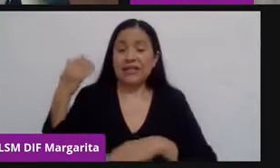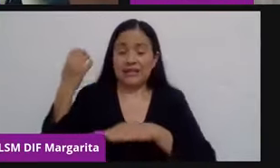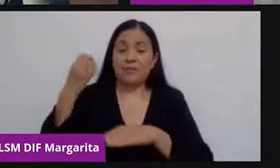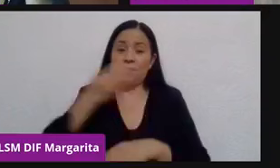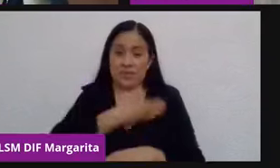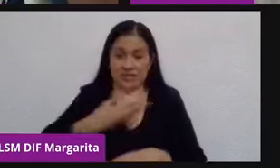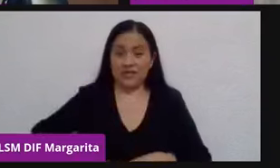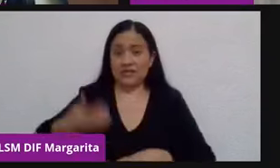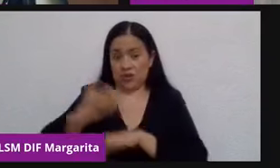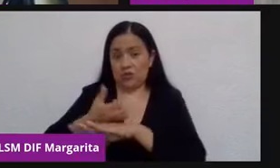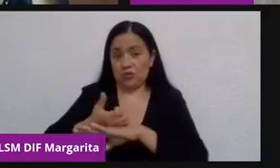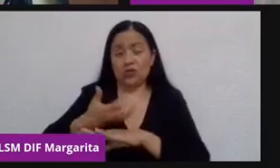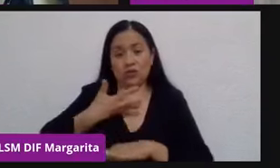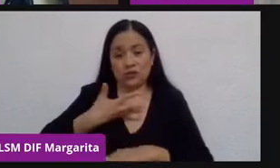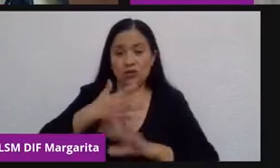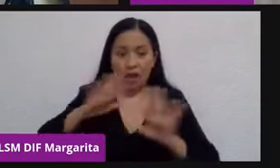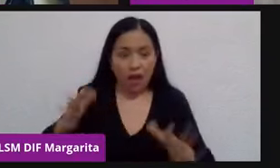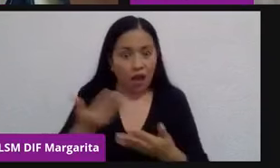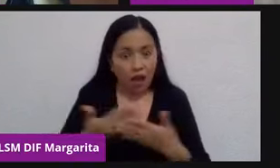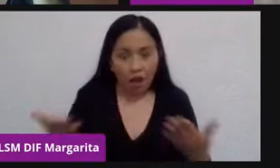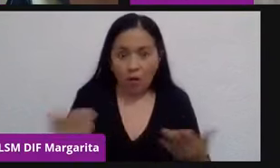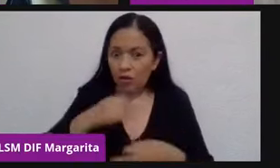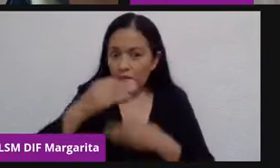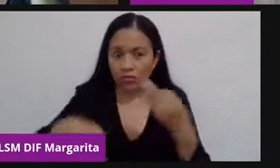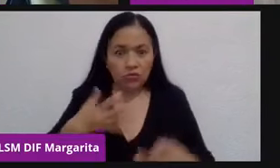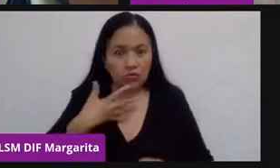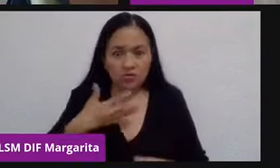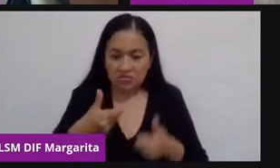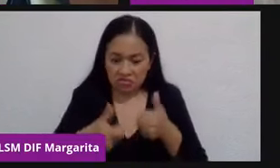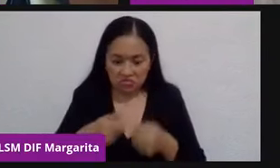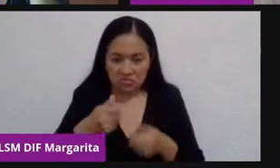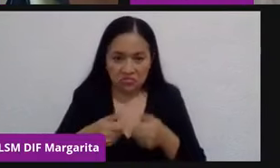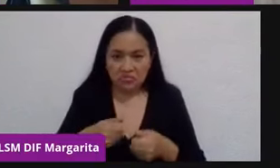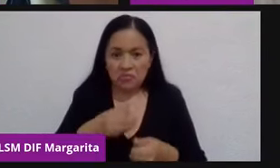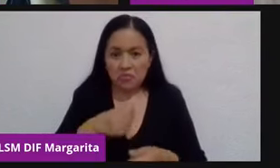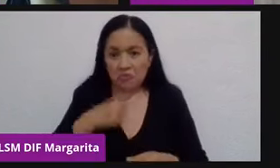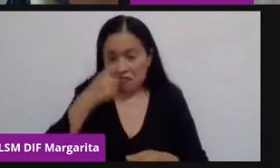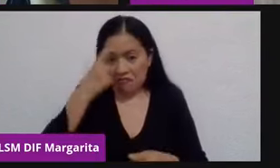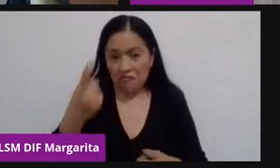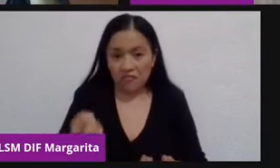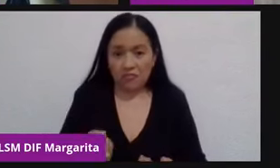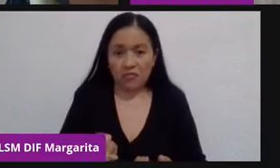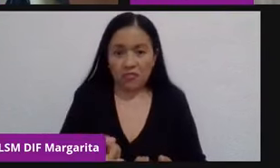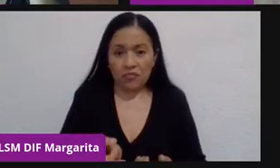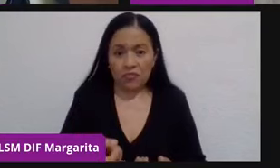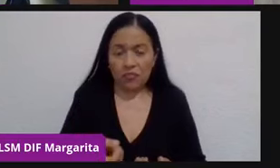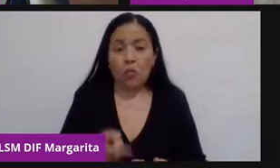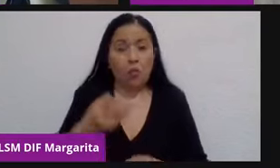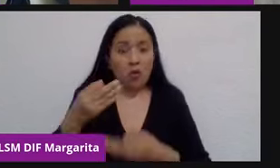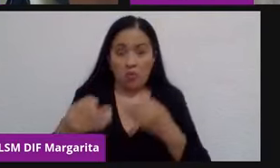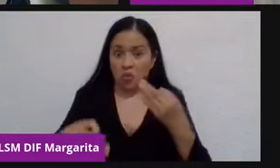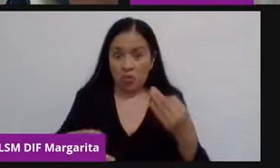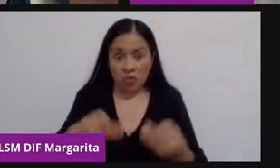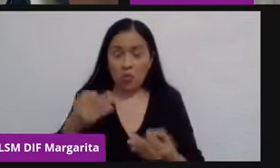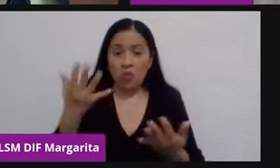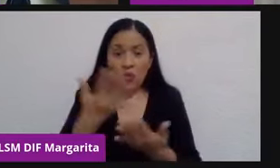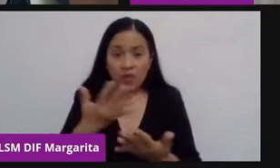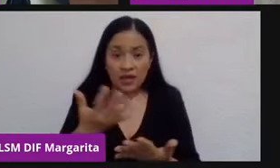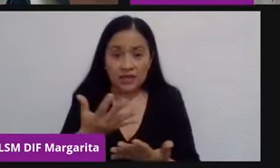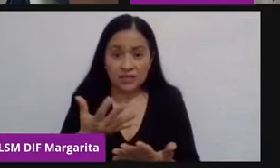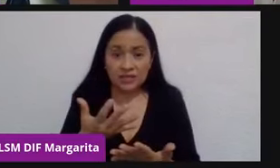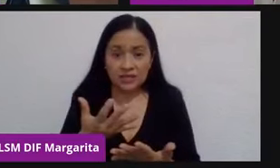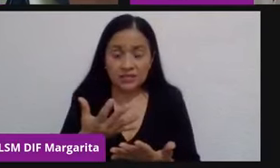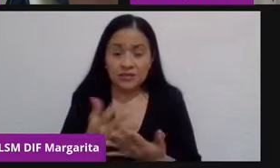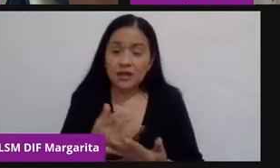¿a qué nos llevaría esto? Pues a tener la disciplina, porque a fin de cuentas todo se traduce en disciplina, de saber hacer las